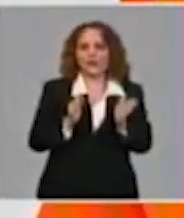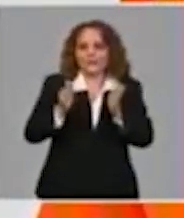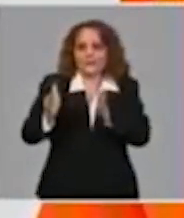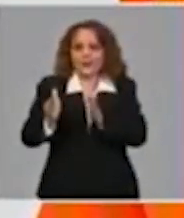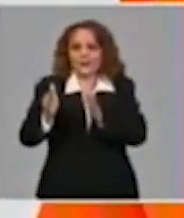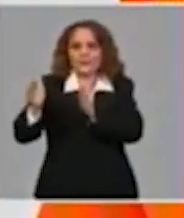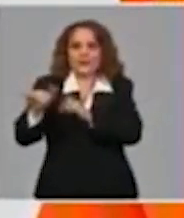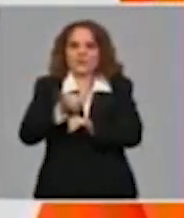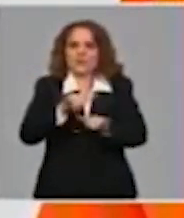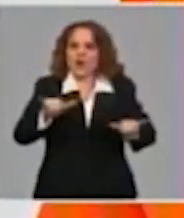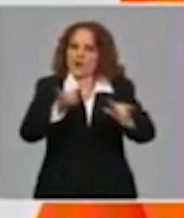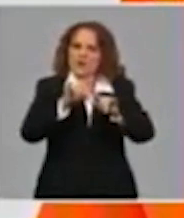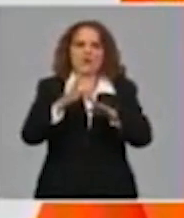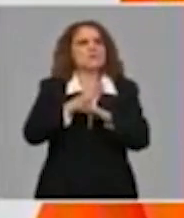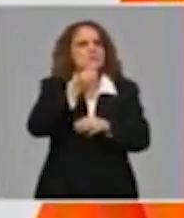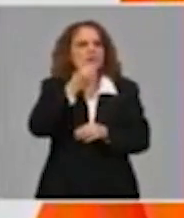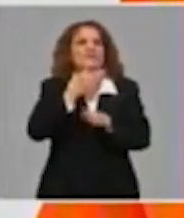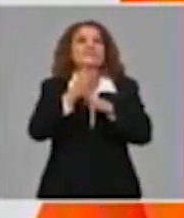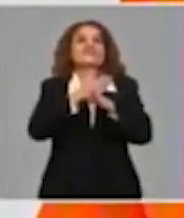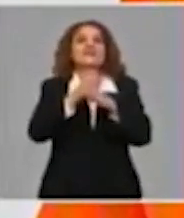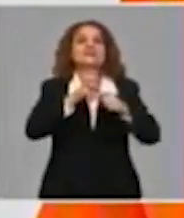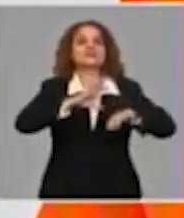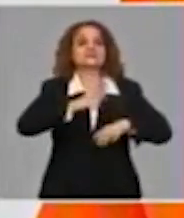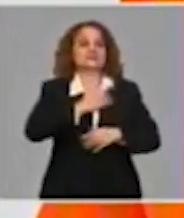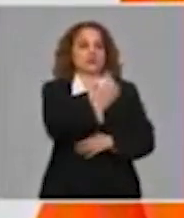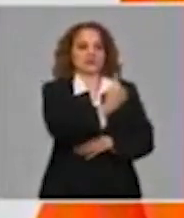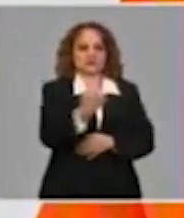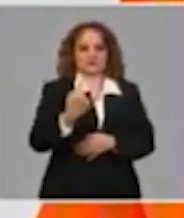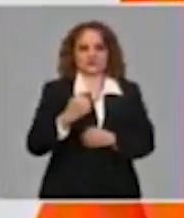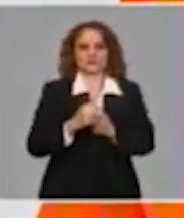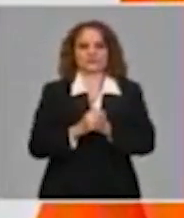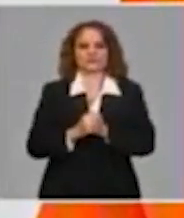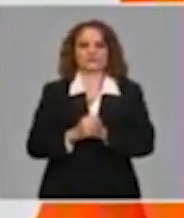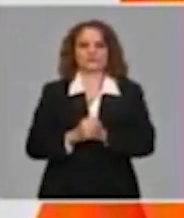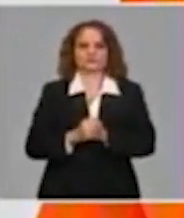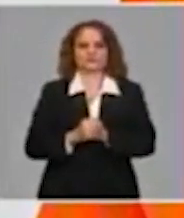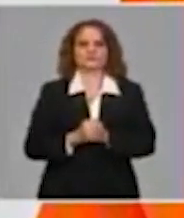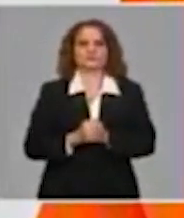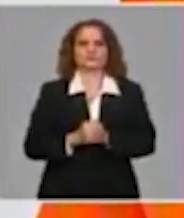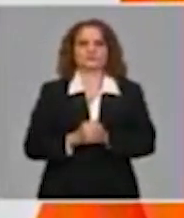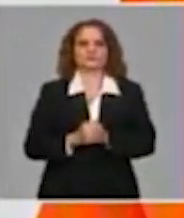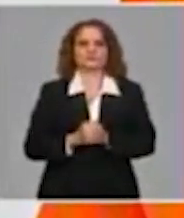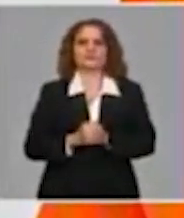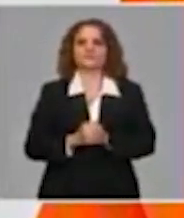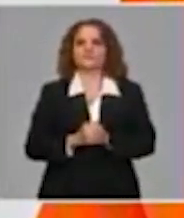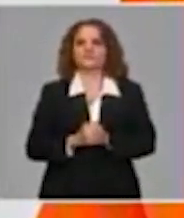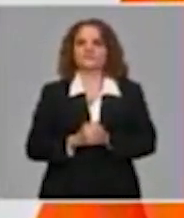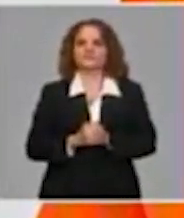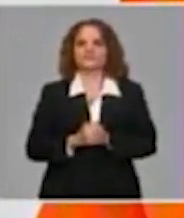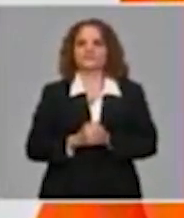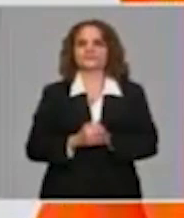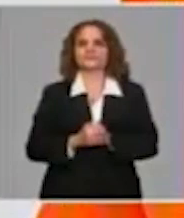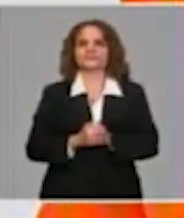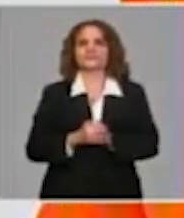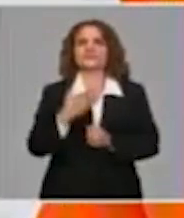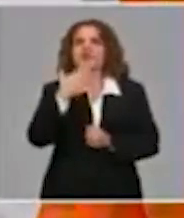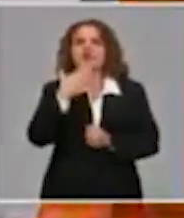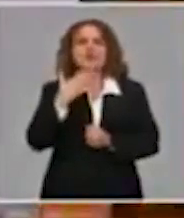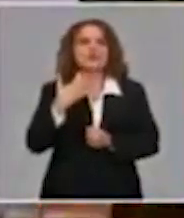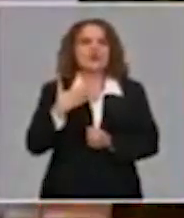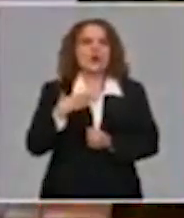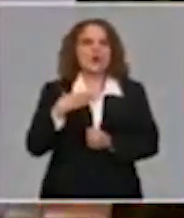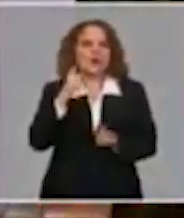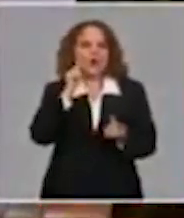superior. Evitar nuevos flotes de la enfermedad, esa es la gran batalla en la cual tendríamos que estar todos. ¿Cómo lograr que no